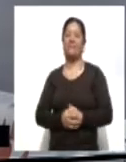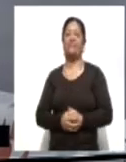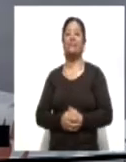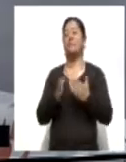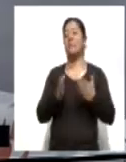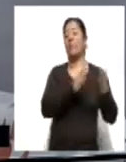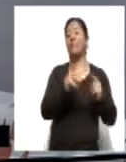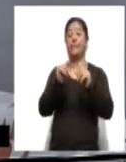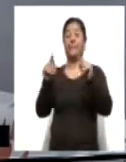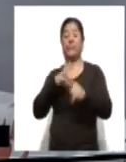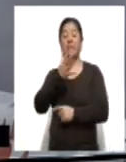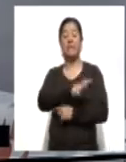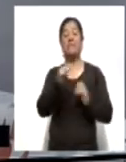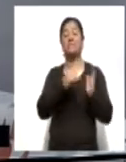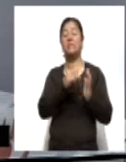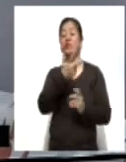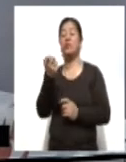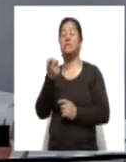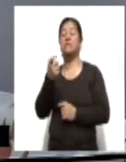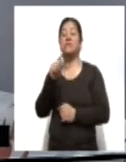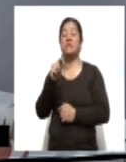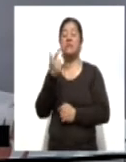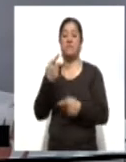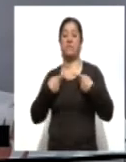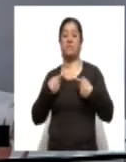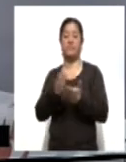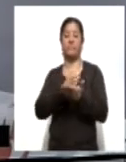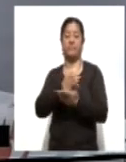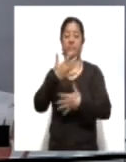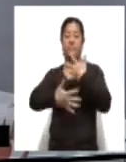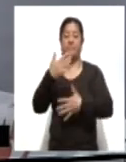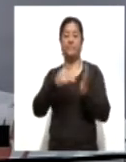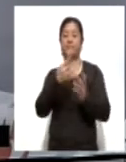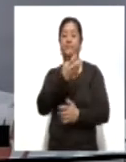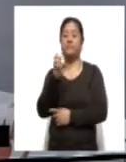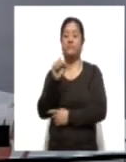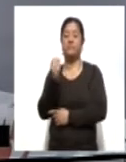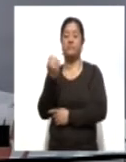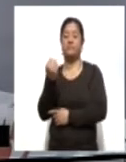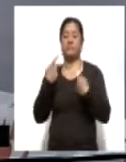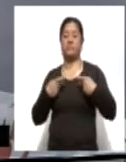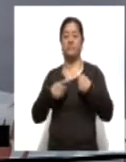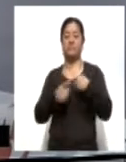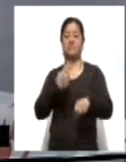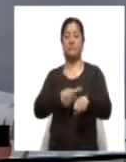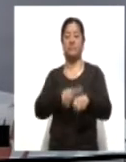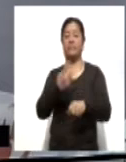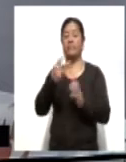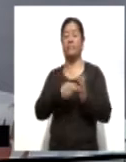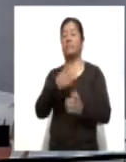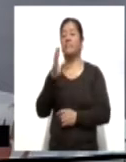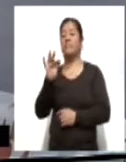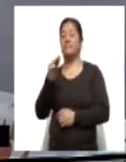estado registra 10.877 personas recuperadas, 15.469 casos positivos y 2.043